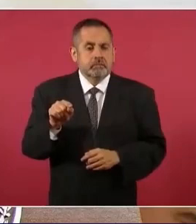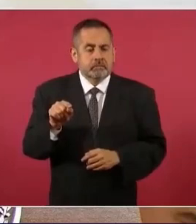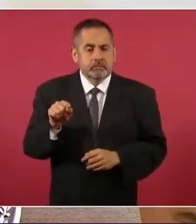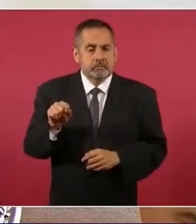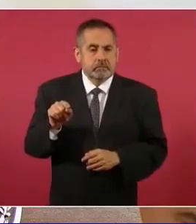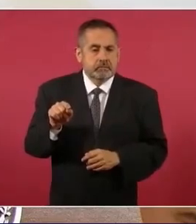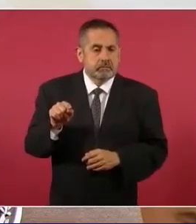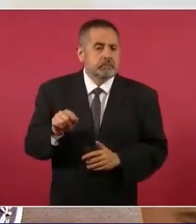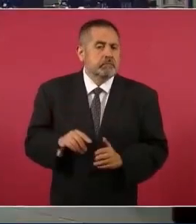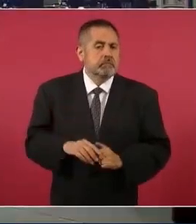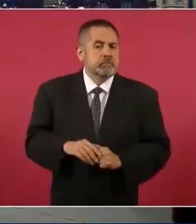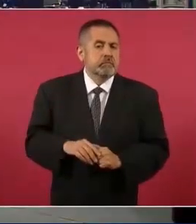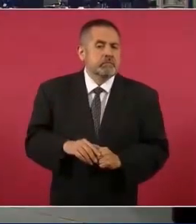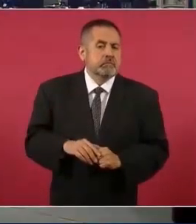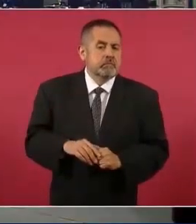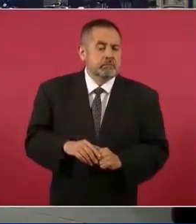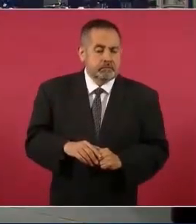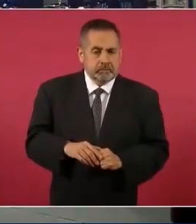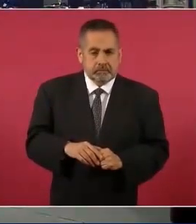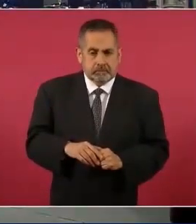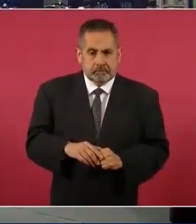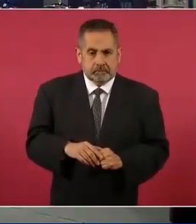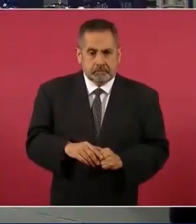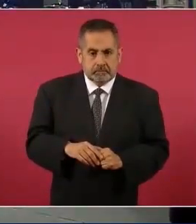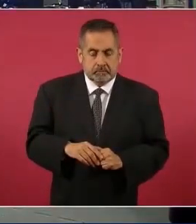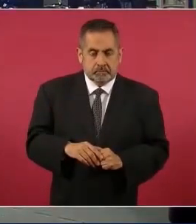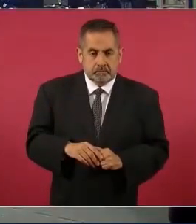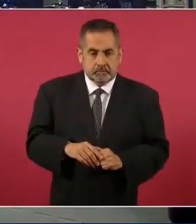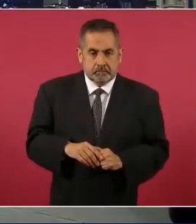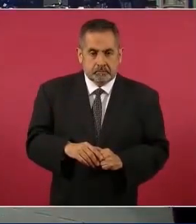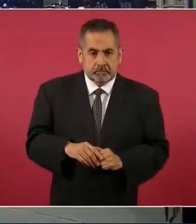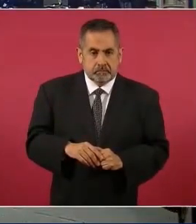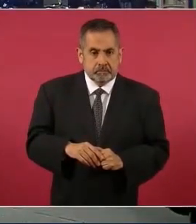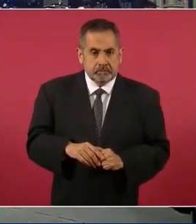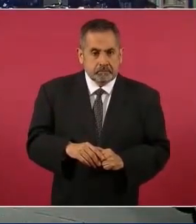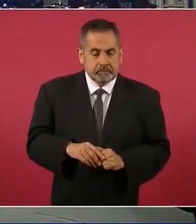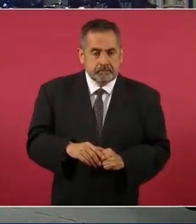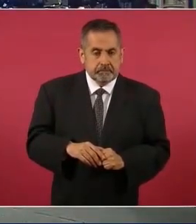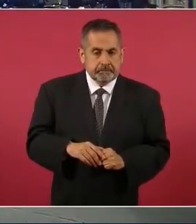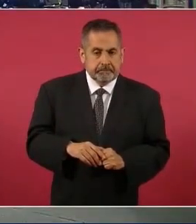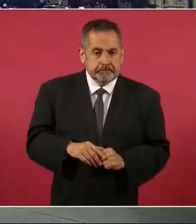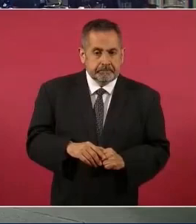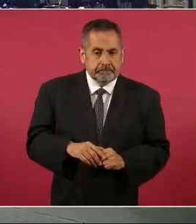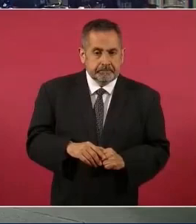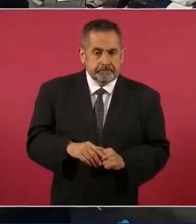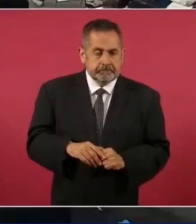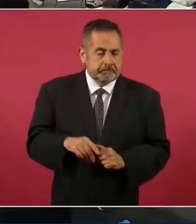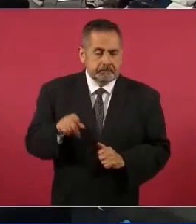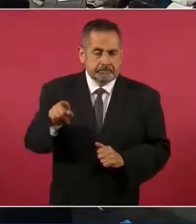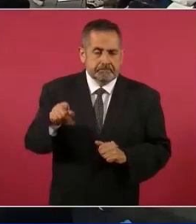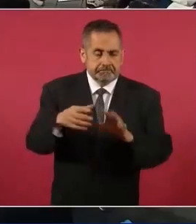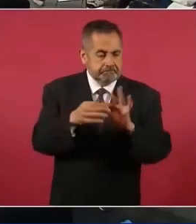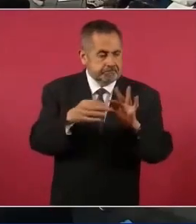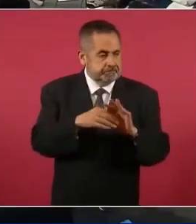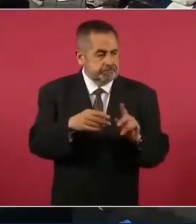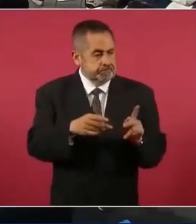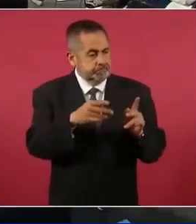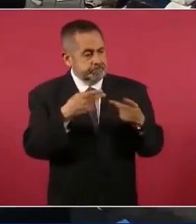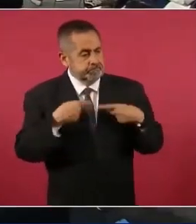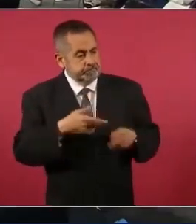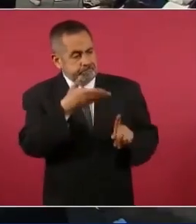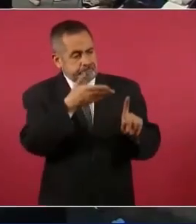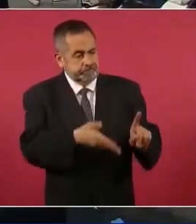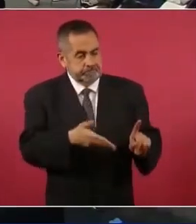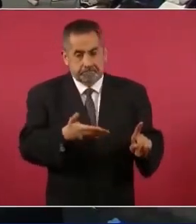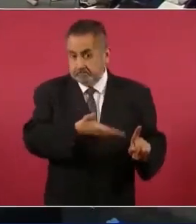personaje, no sé si